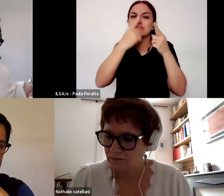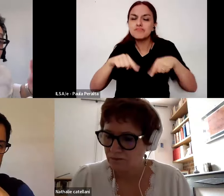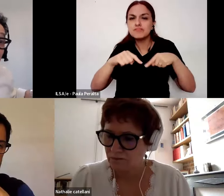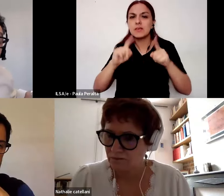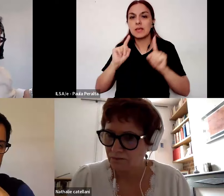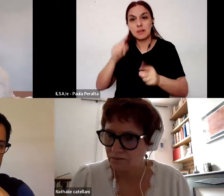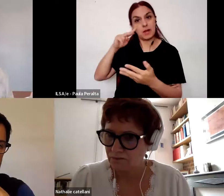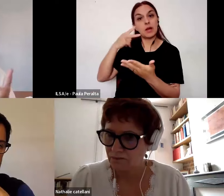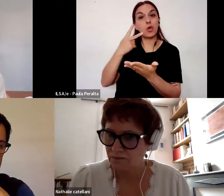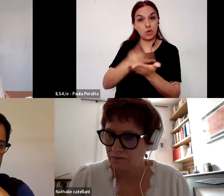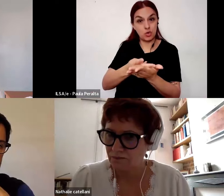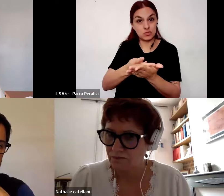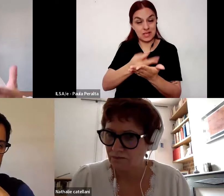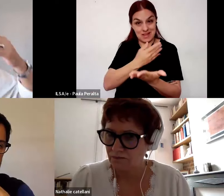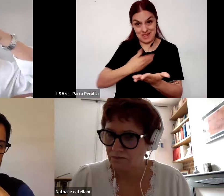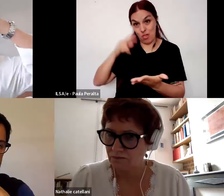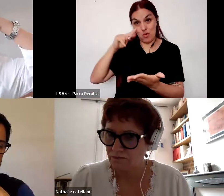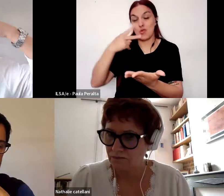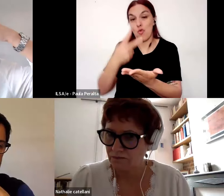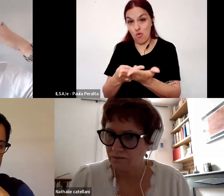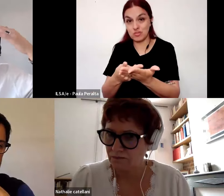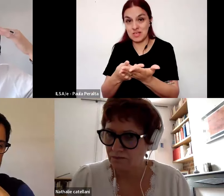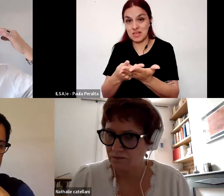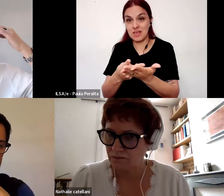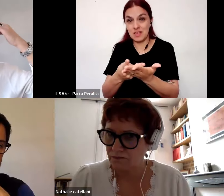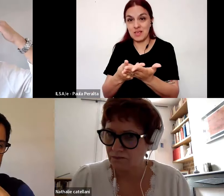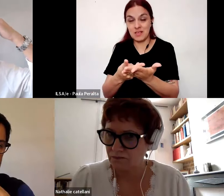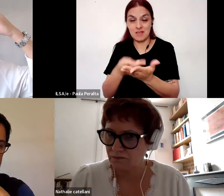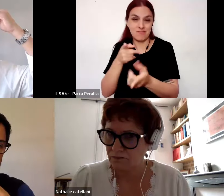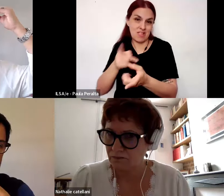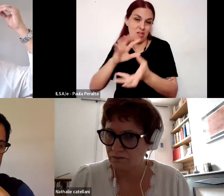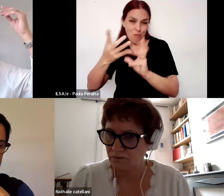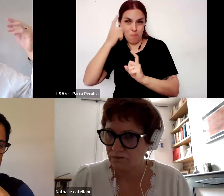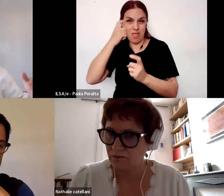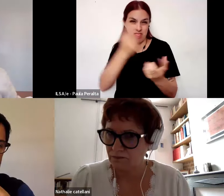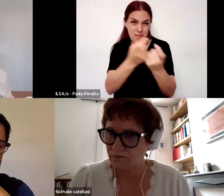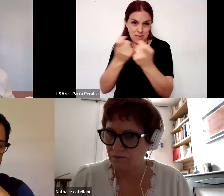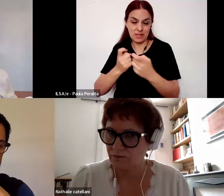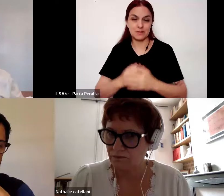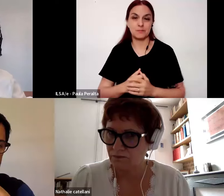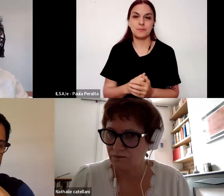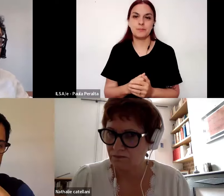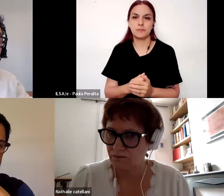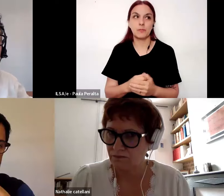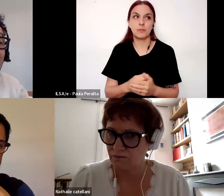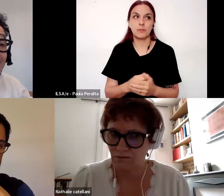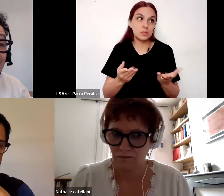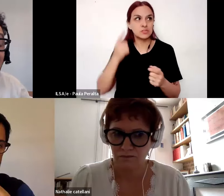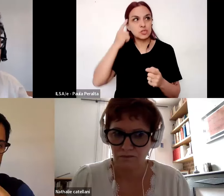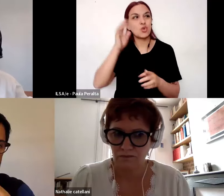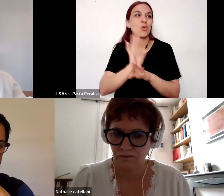tal vez desde el Estado este tipo de saberes yo creo que soy bastante